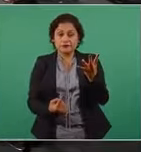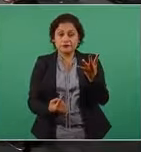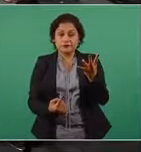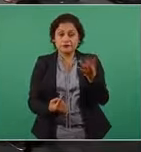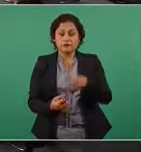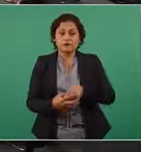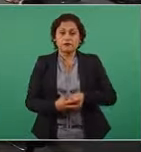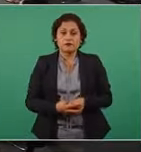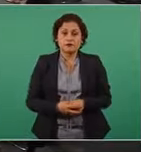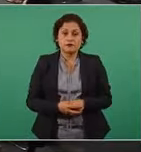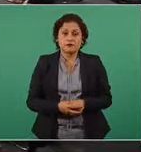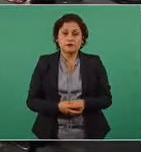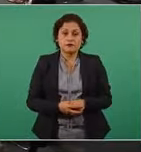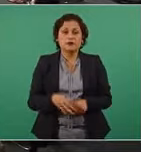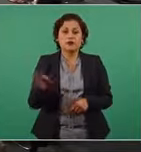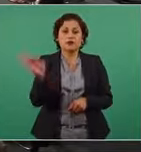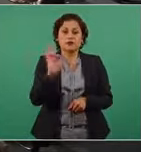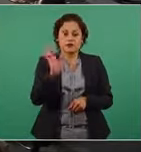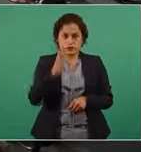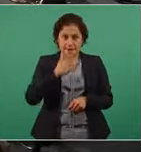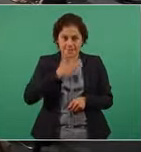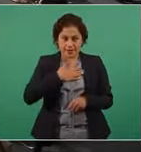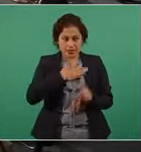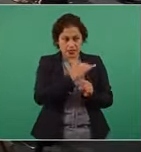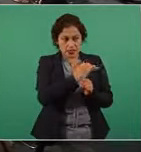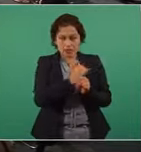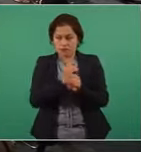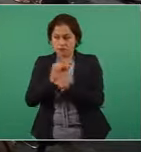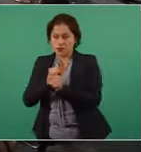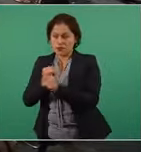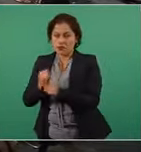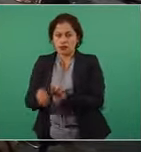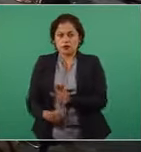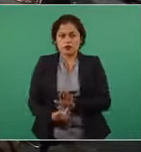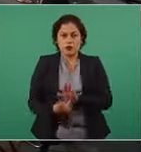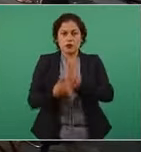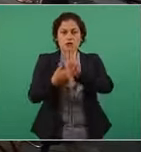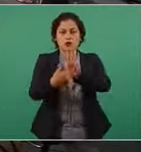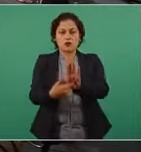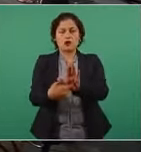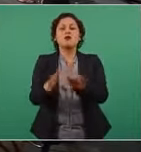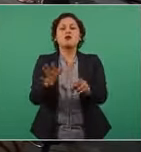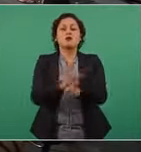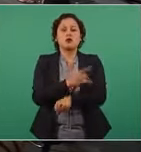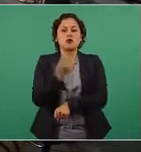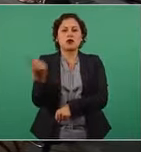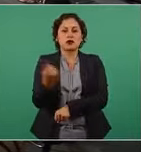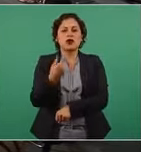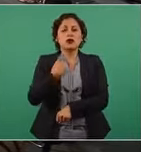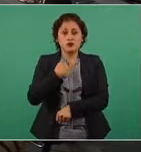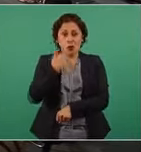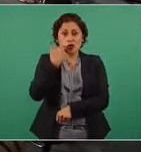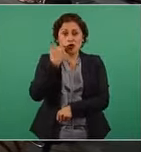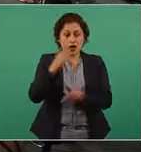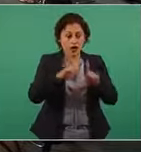si presento investigaciones es porque yo sí quiero que se acabe todo esto en este país